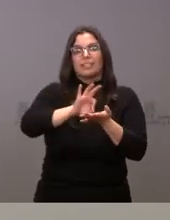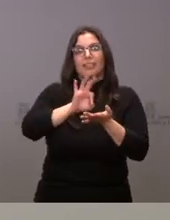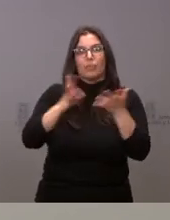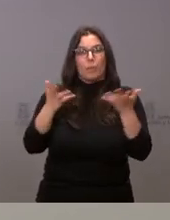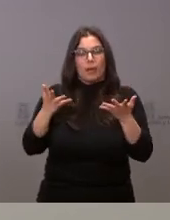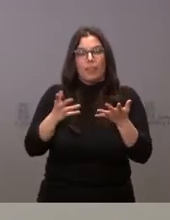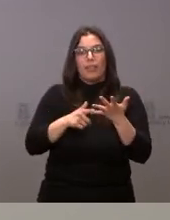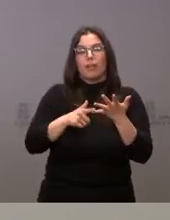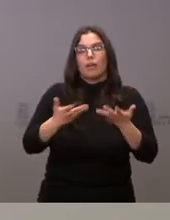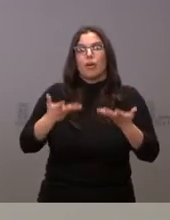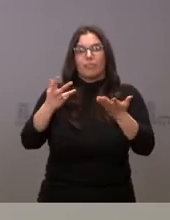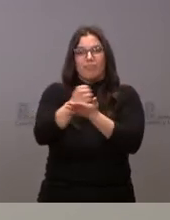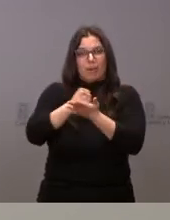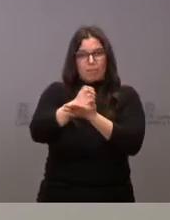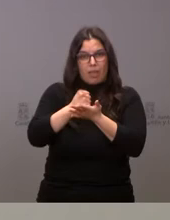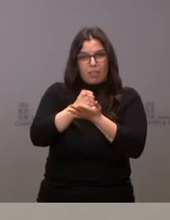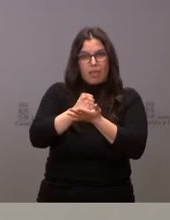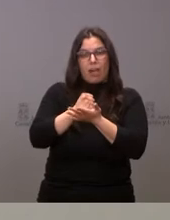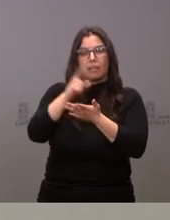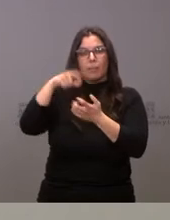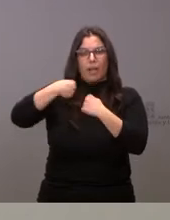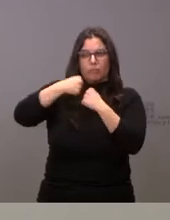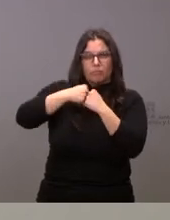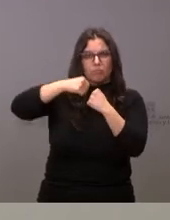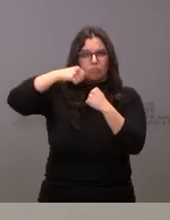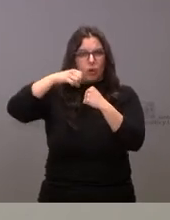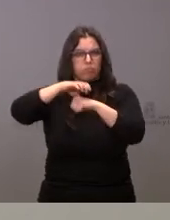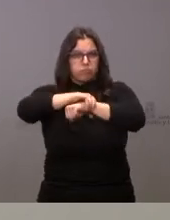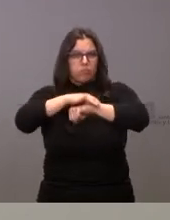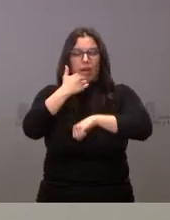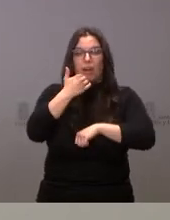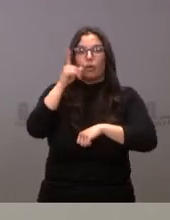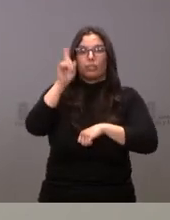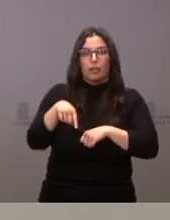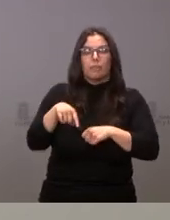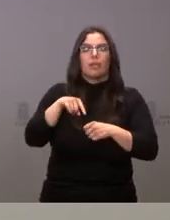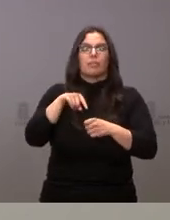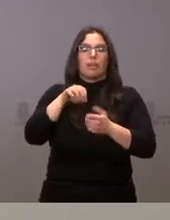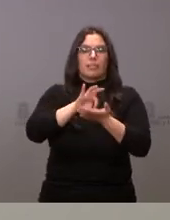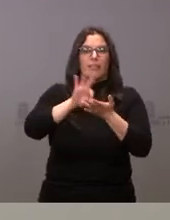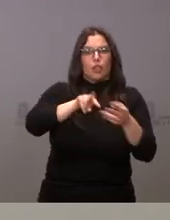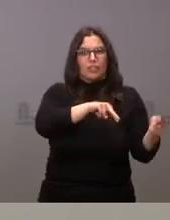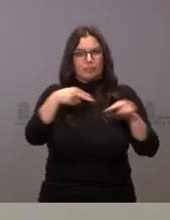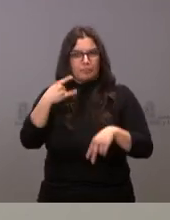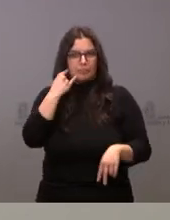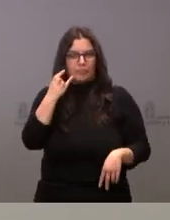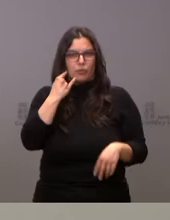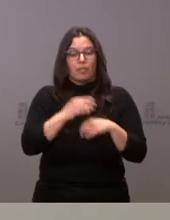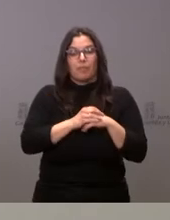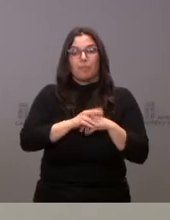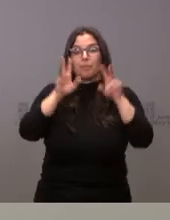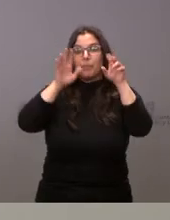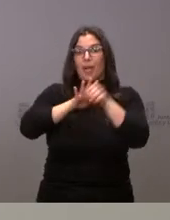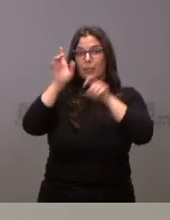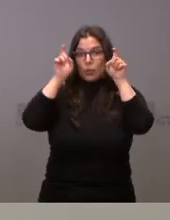emergencia, prestación farmacéutica y ortoprotésica y servicios de interpretación telefónica en el ámbito de educación el